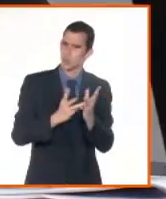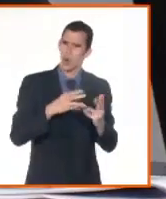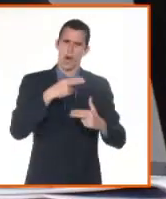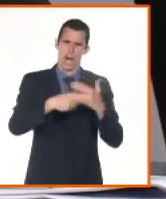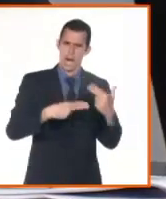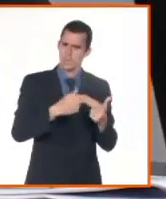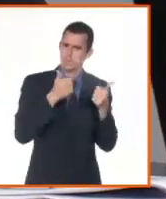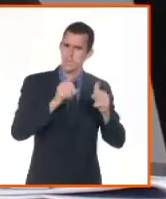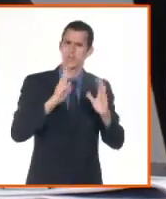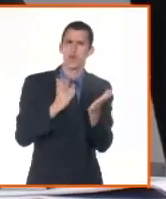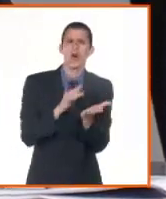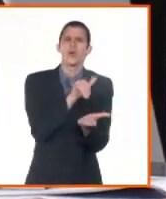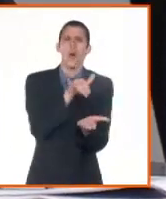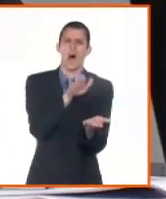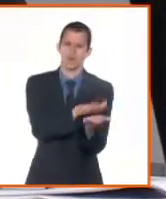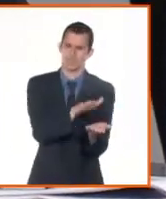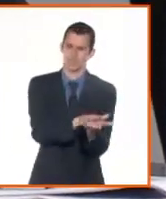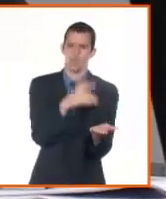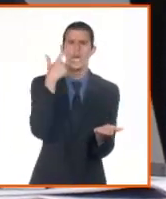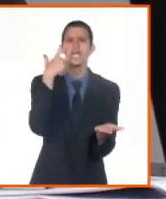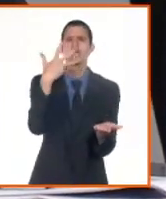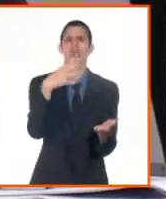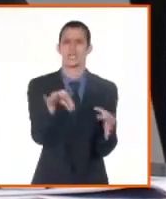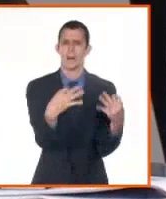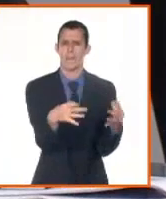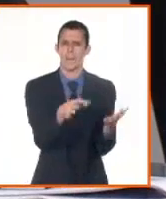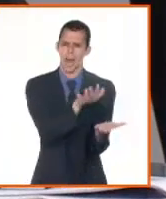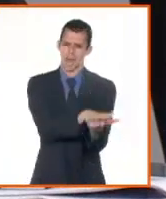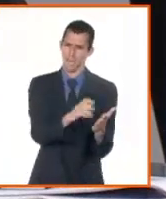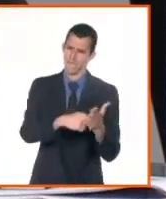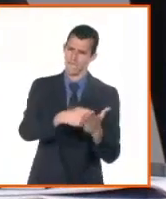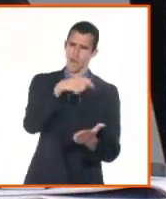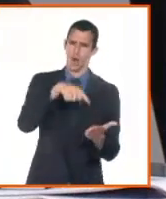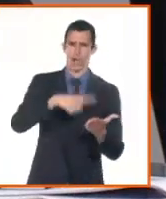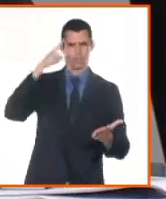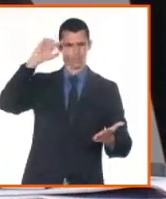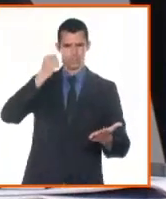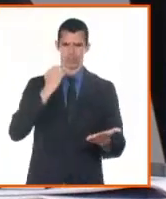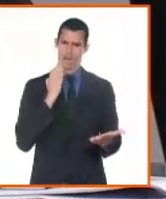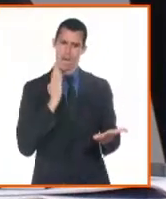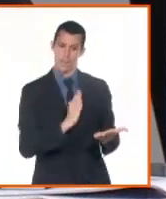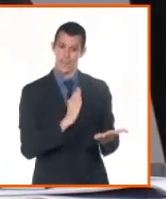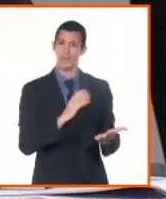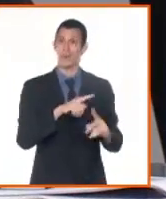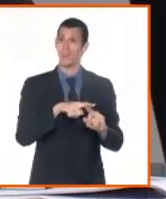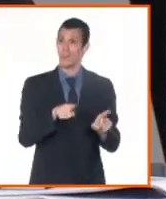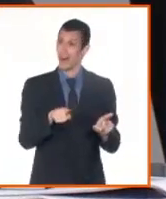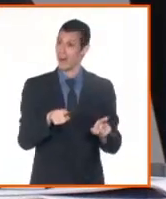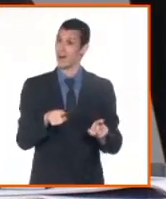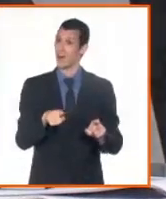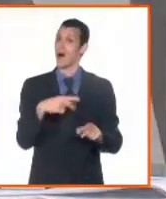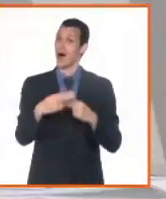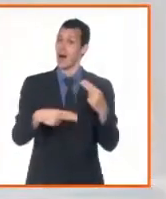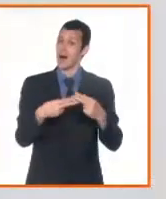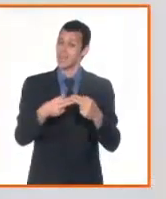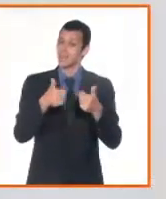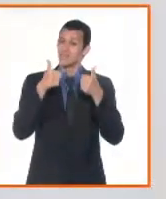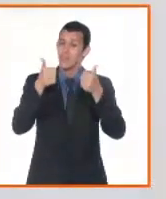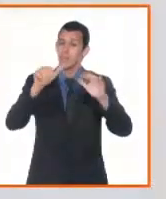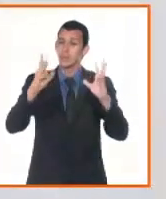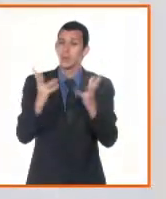se pone para cerrar un ciclo. Aquí se hacía referencia a que existe toda una